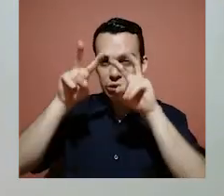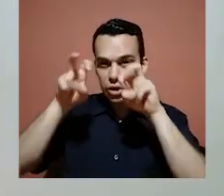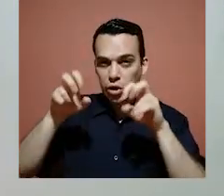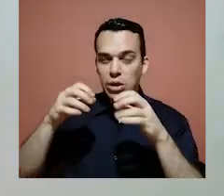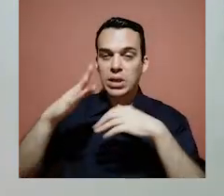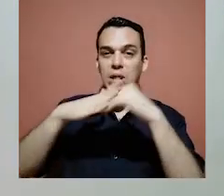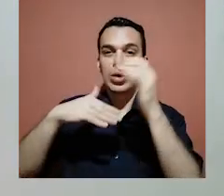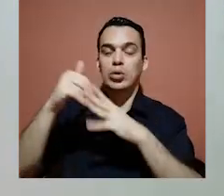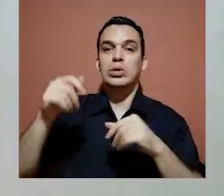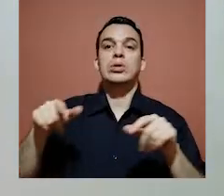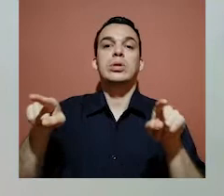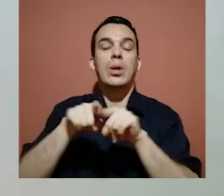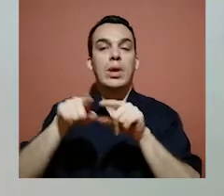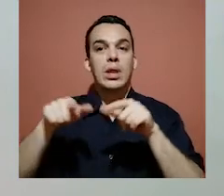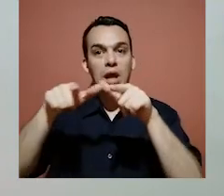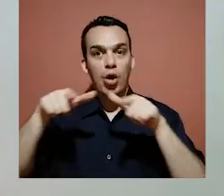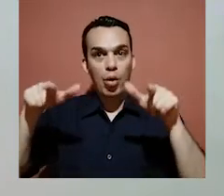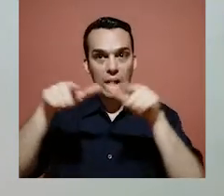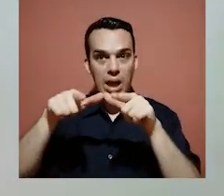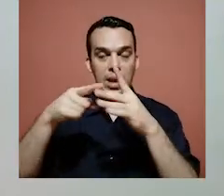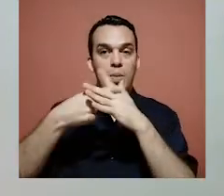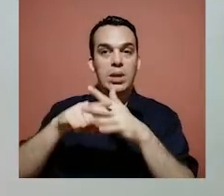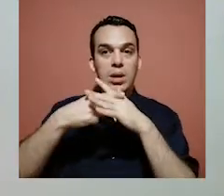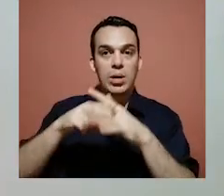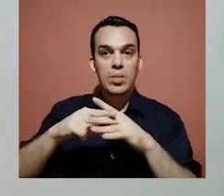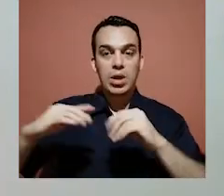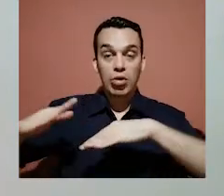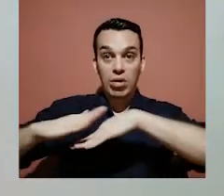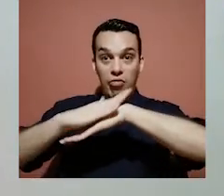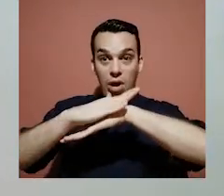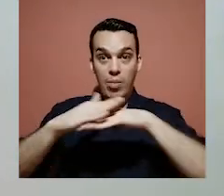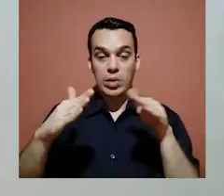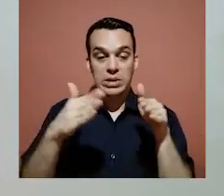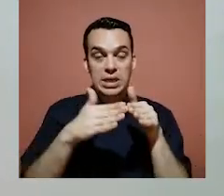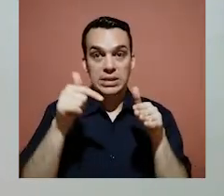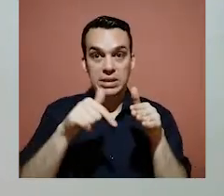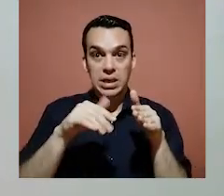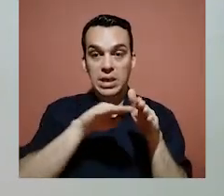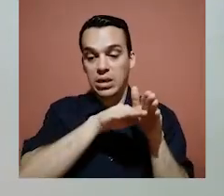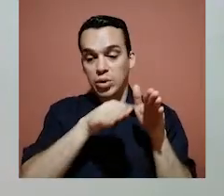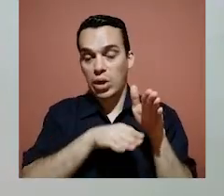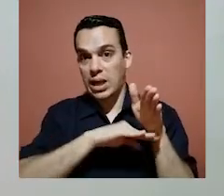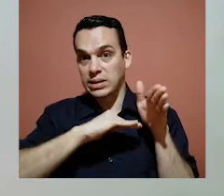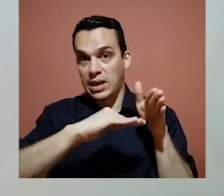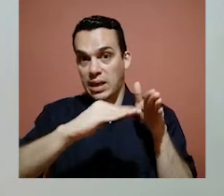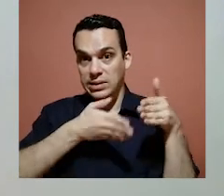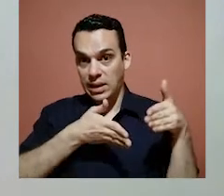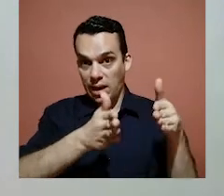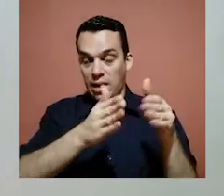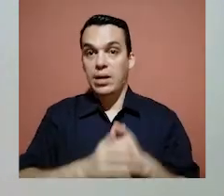locales comerciales, mantenimiento de rampas en las esquinas de las calles o de las aceras,